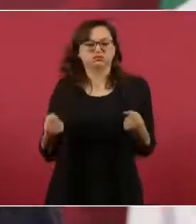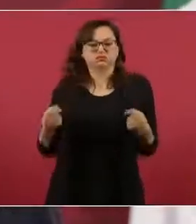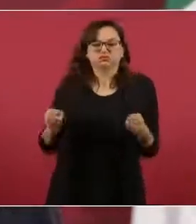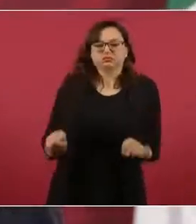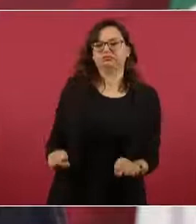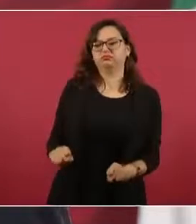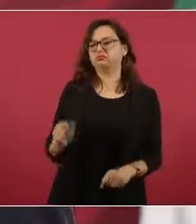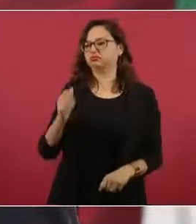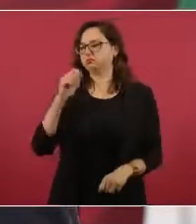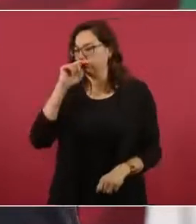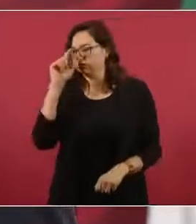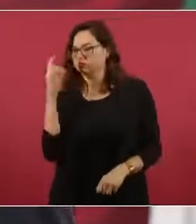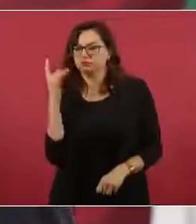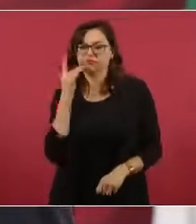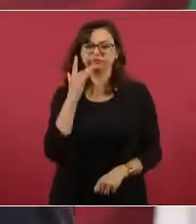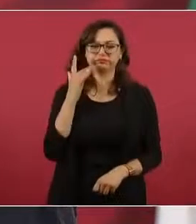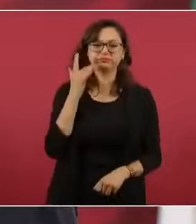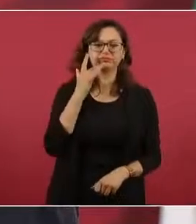fantoches.